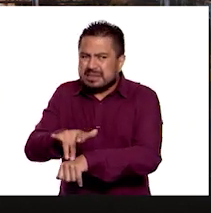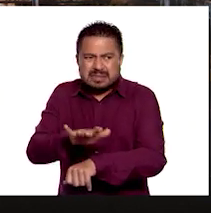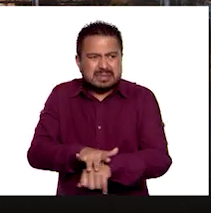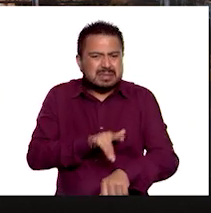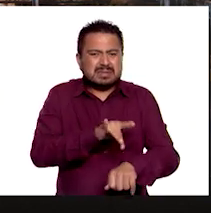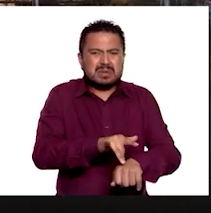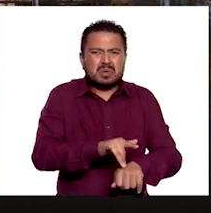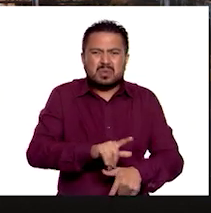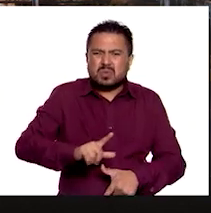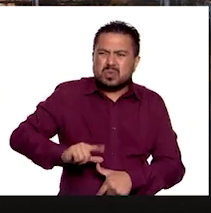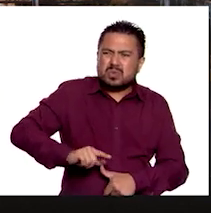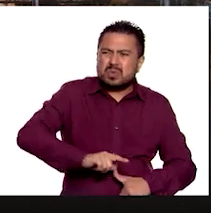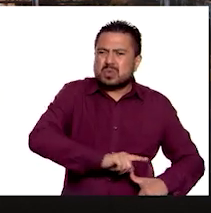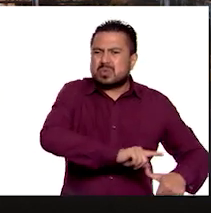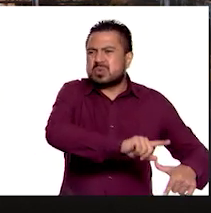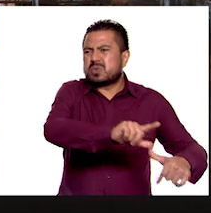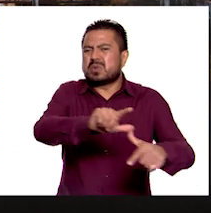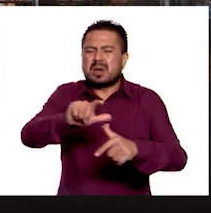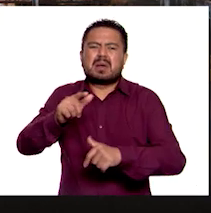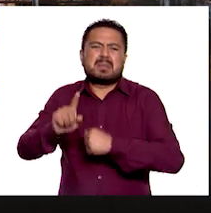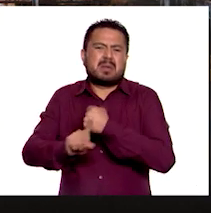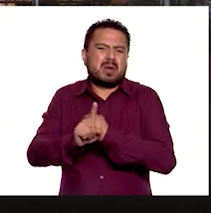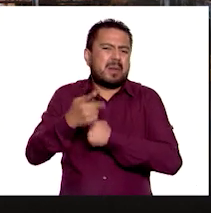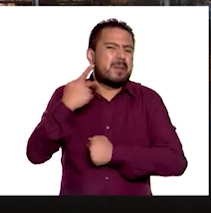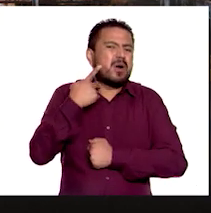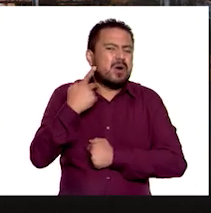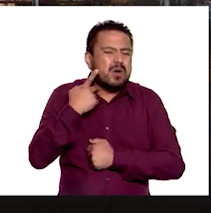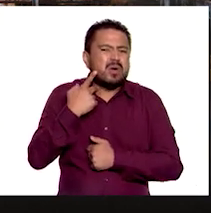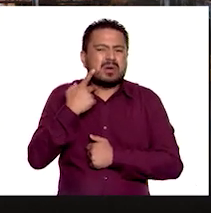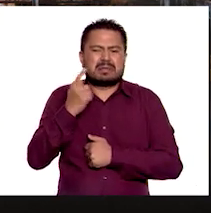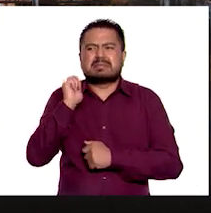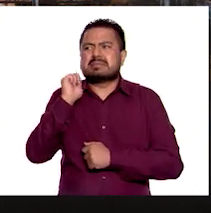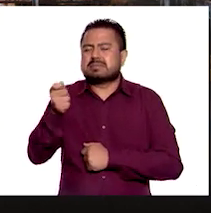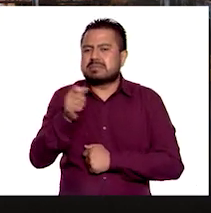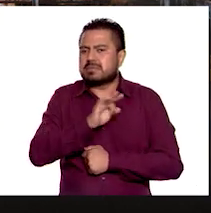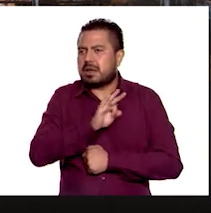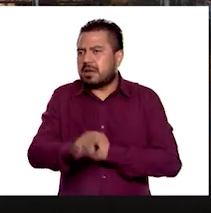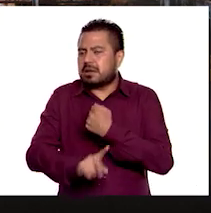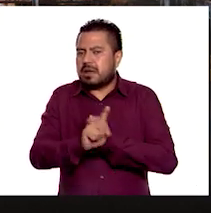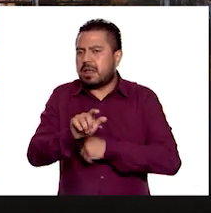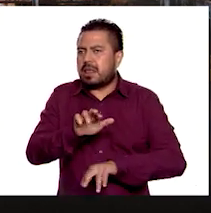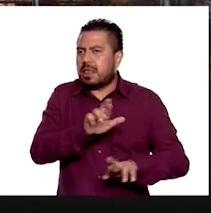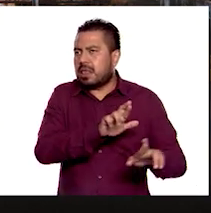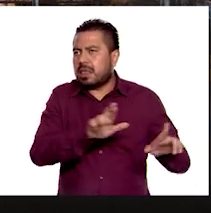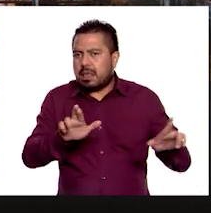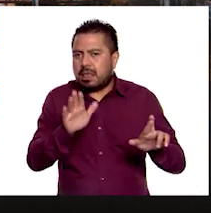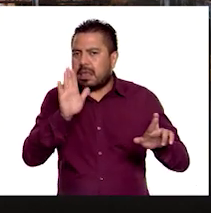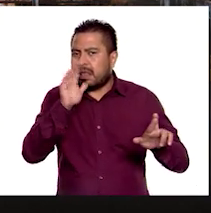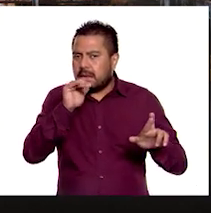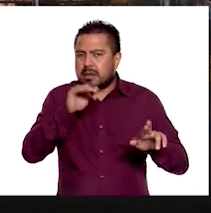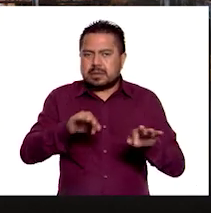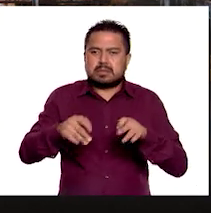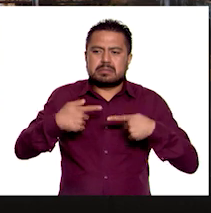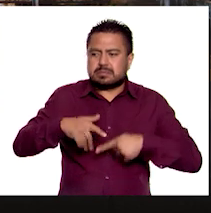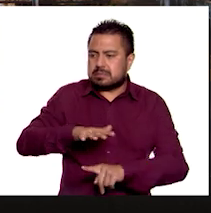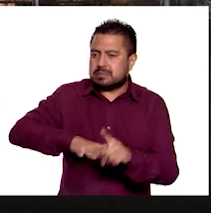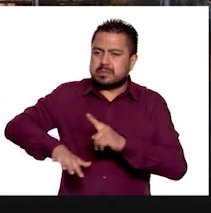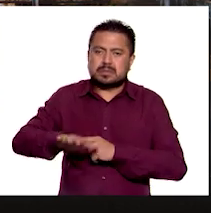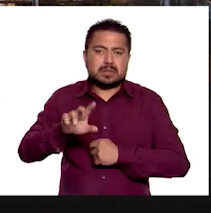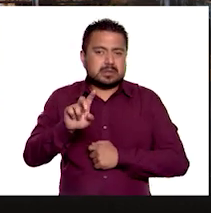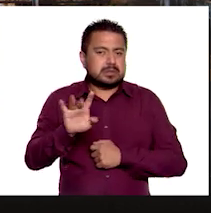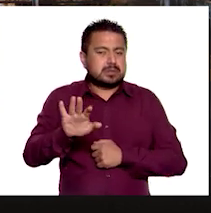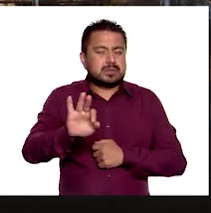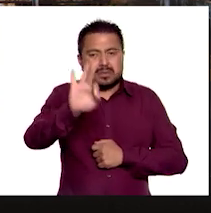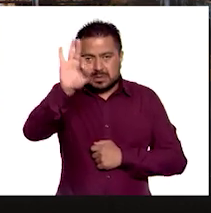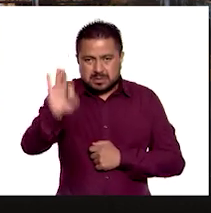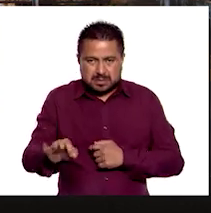desastres, así como crisis políticas, lo que ha repercutido en el empleo de sus habitantes. El 35